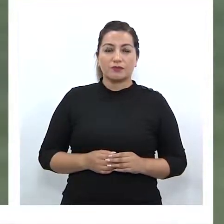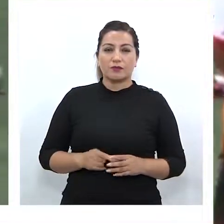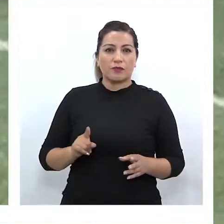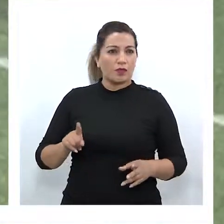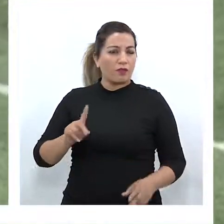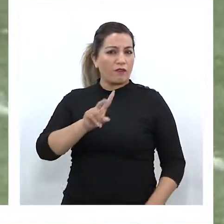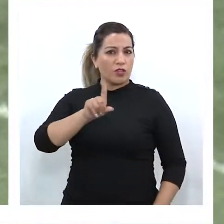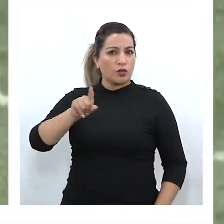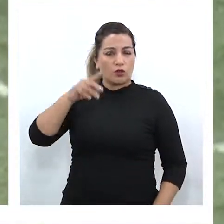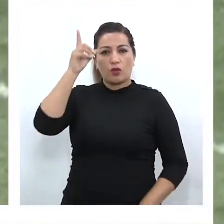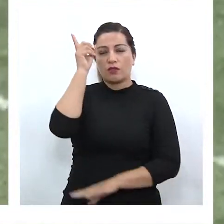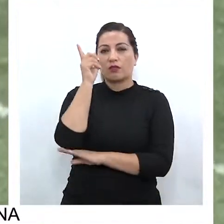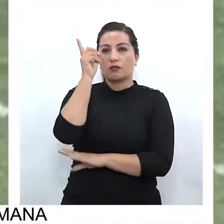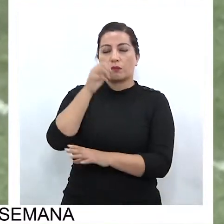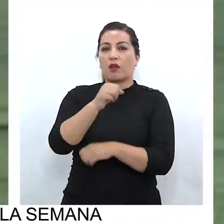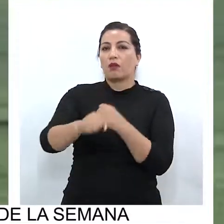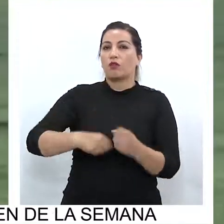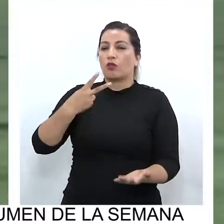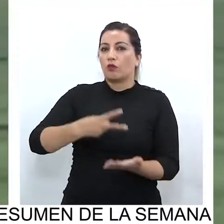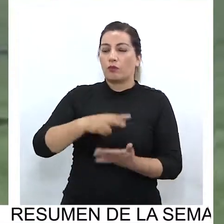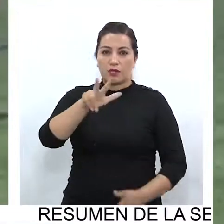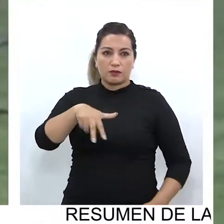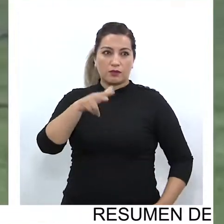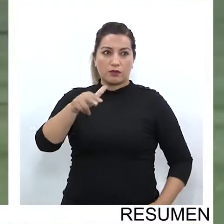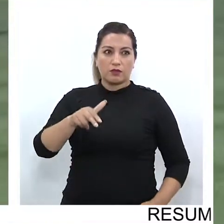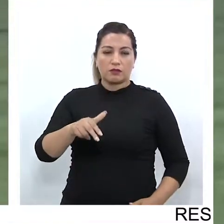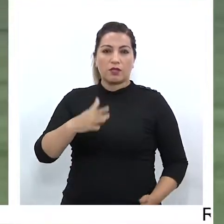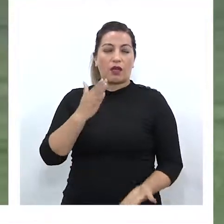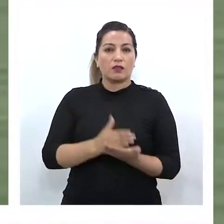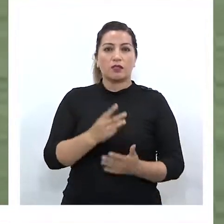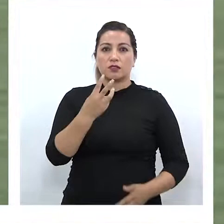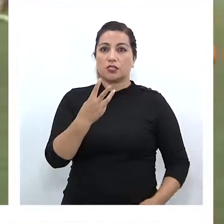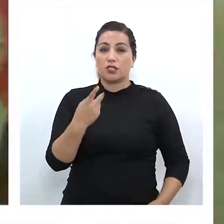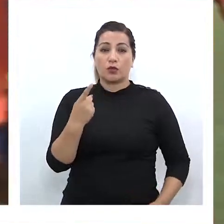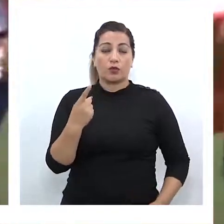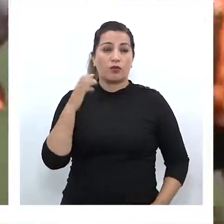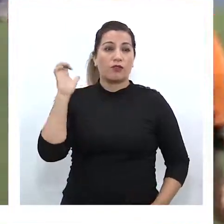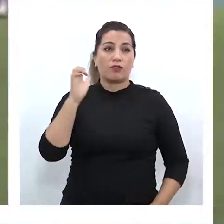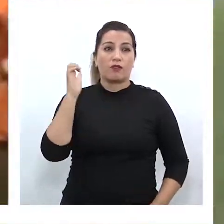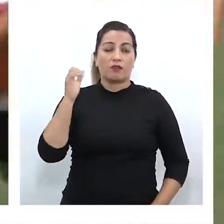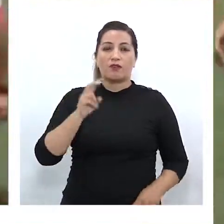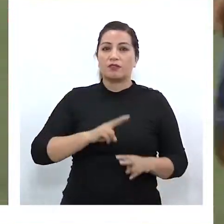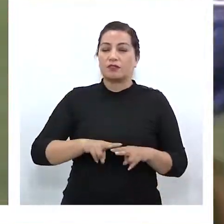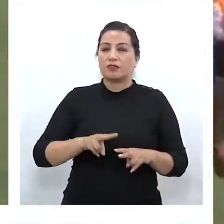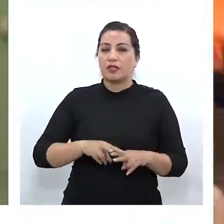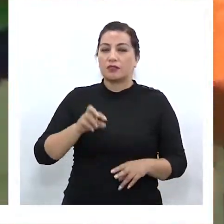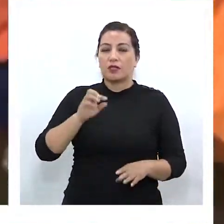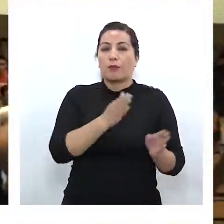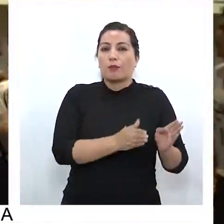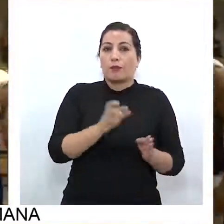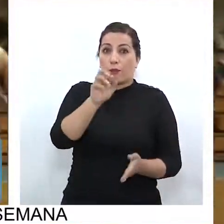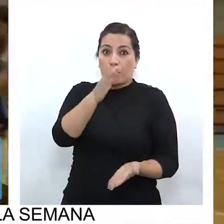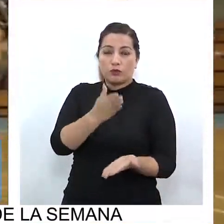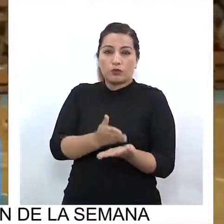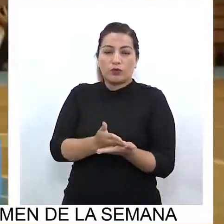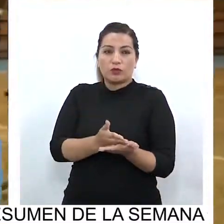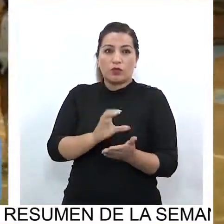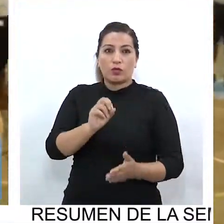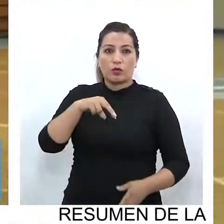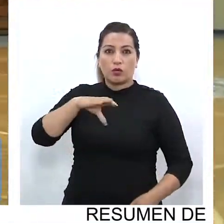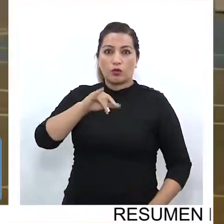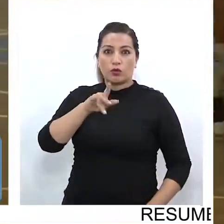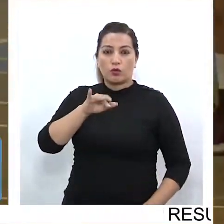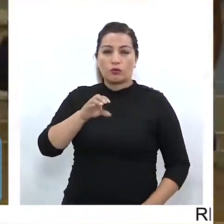A partir del 21 de diciembre del 2018 al 31 de enero de este año se realizó el proceso de postulación al